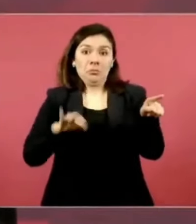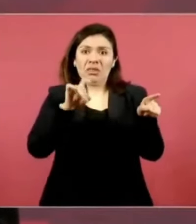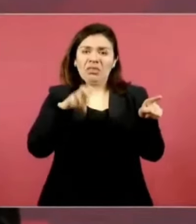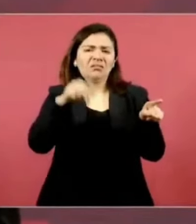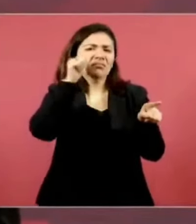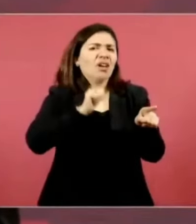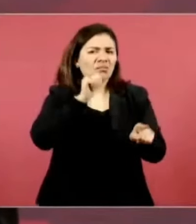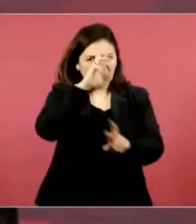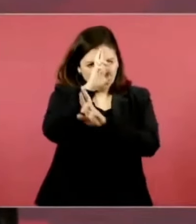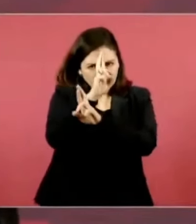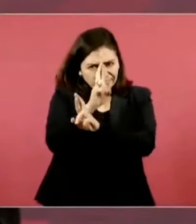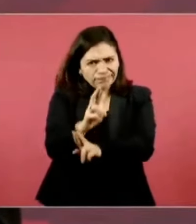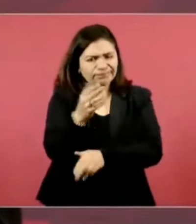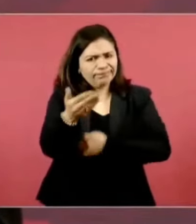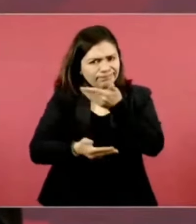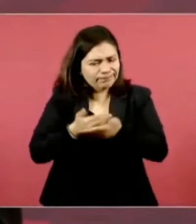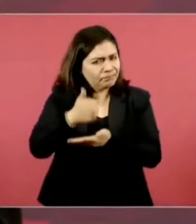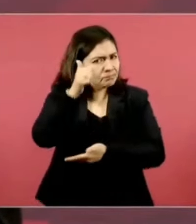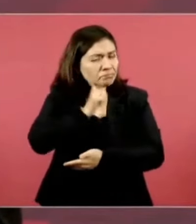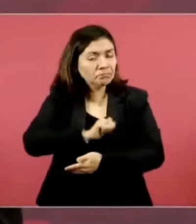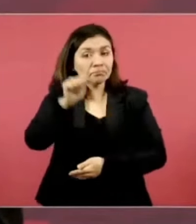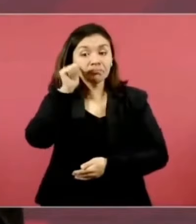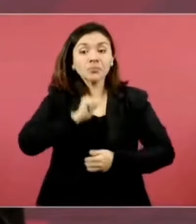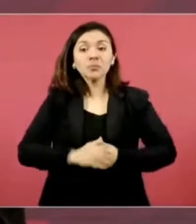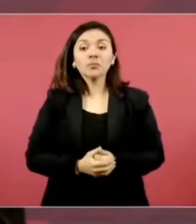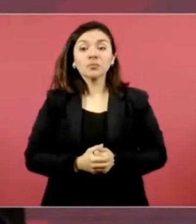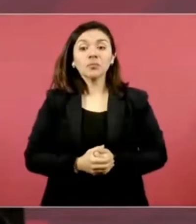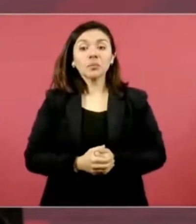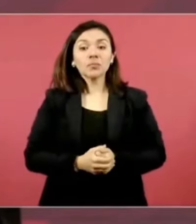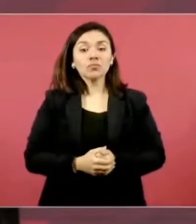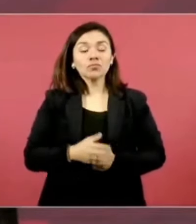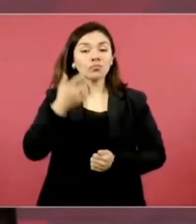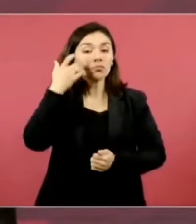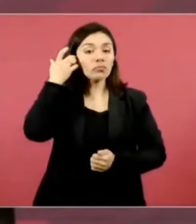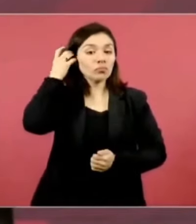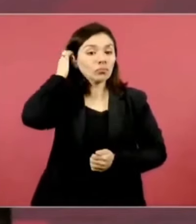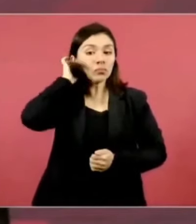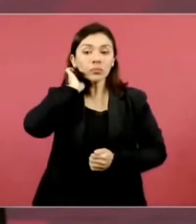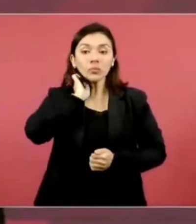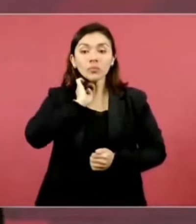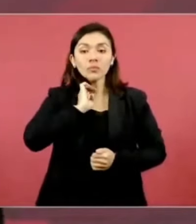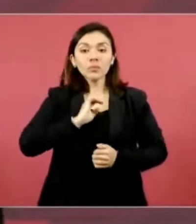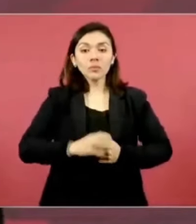respetuoso de nosotros, de México.